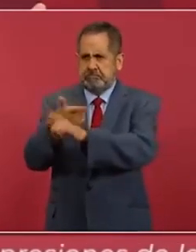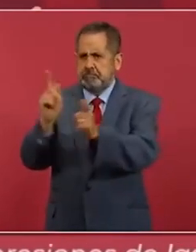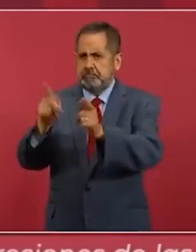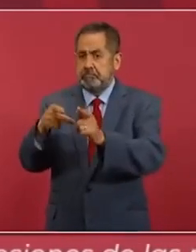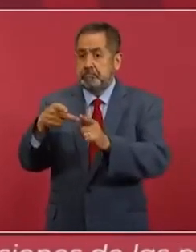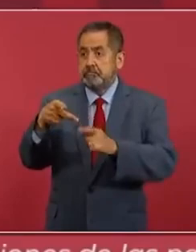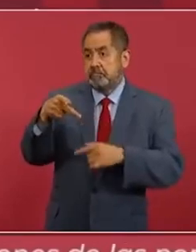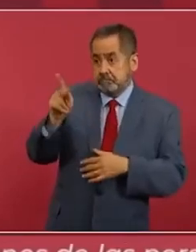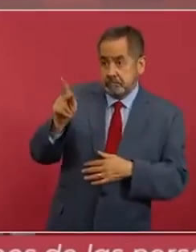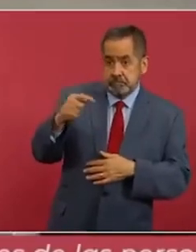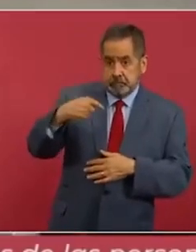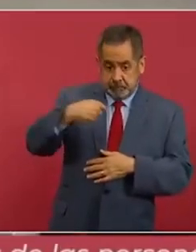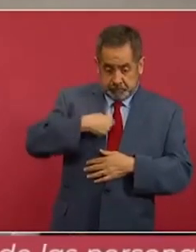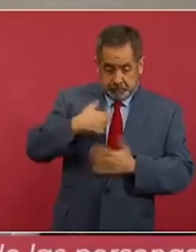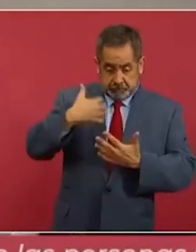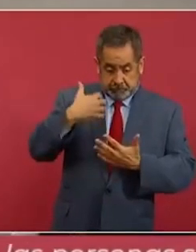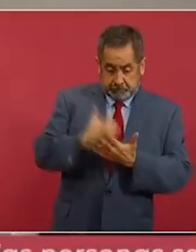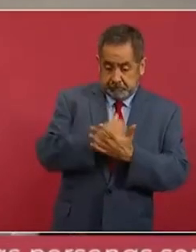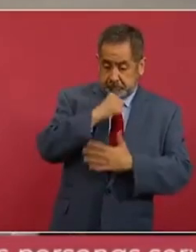no hay democracia.